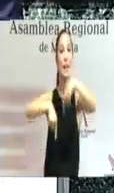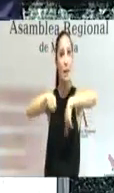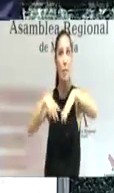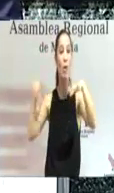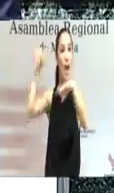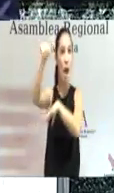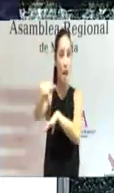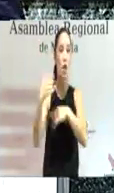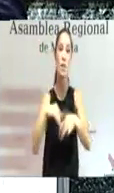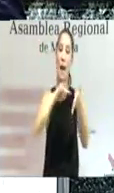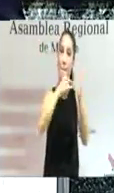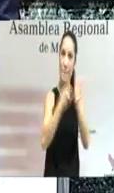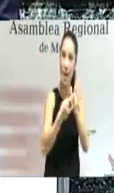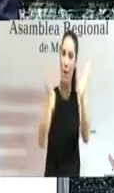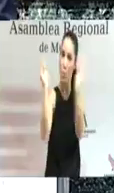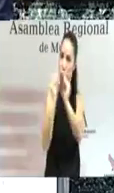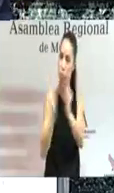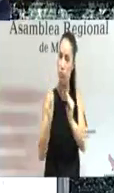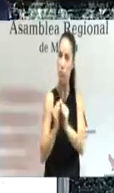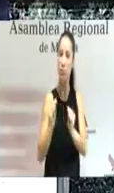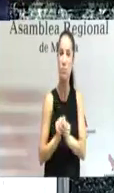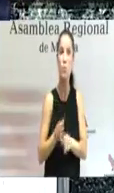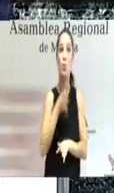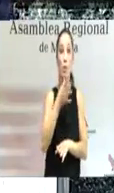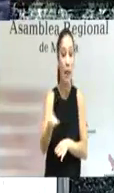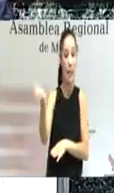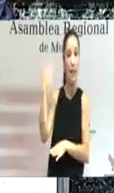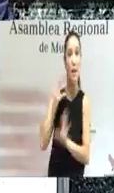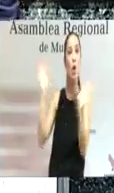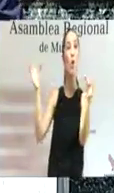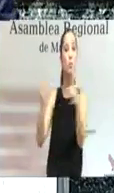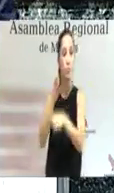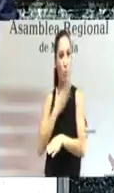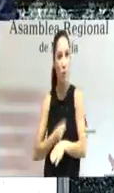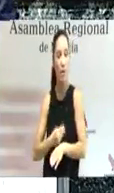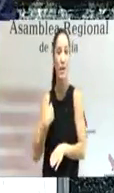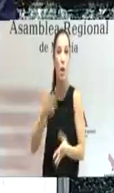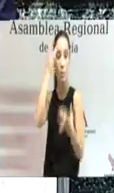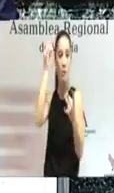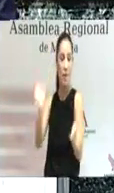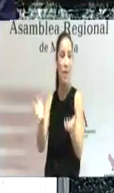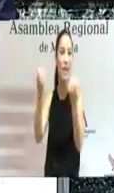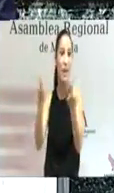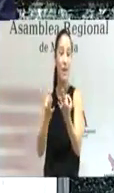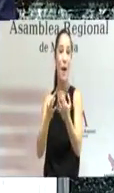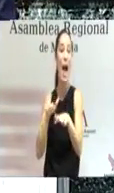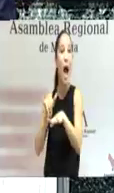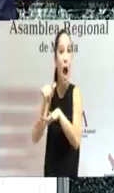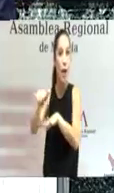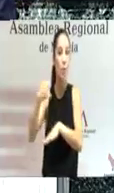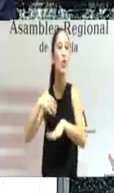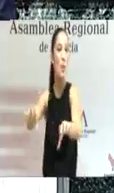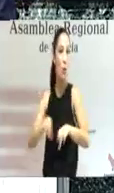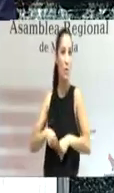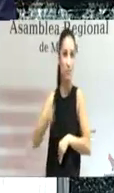pasajeros. Todo ello tras lograr la comunidad como saben por fin asumir la propiedad del aeropuerto el 23